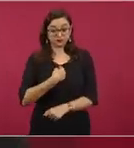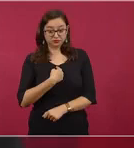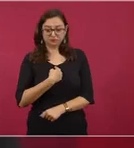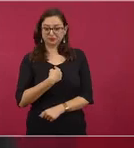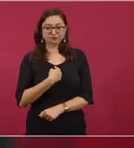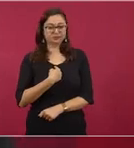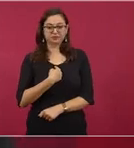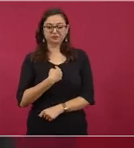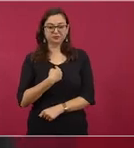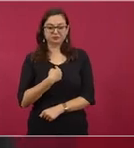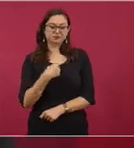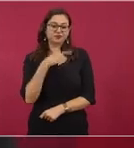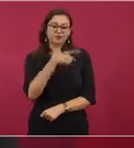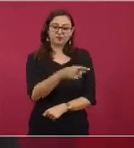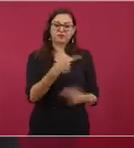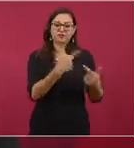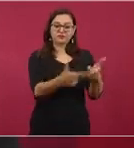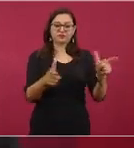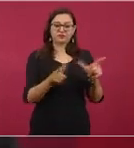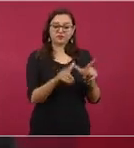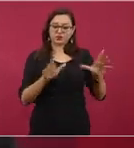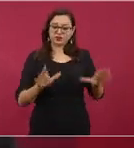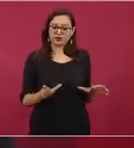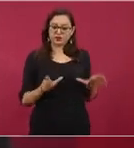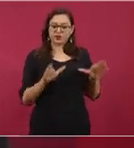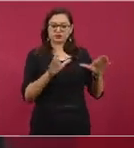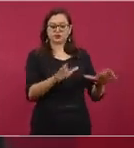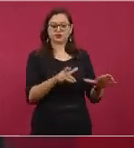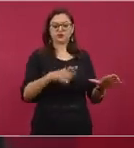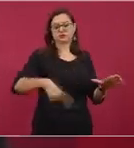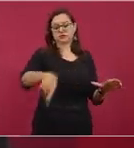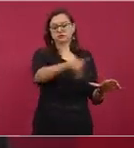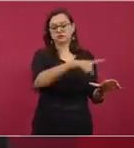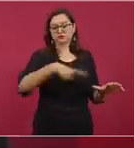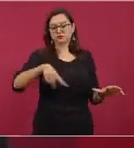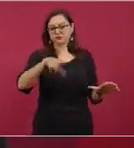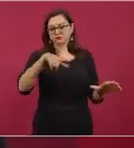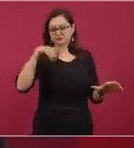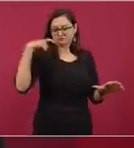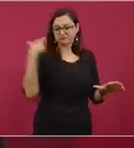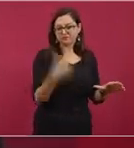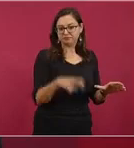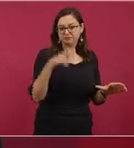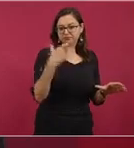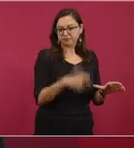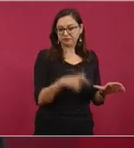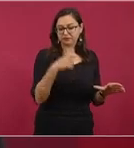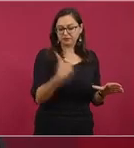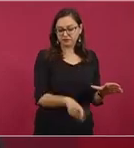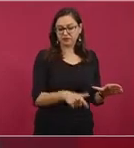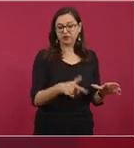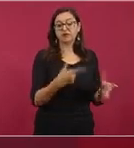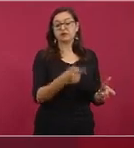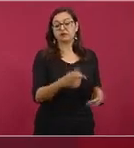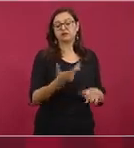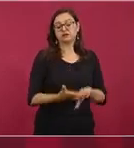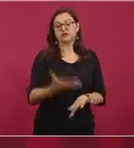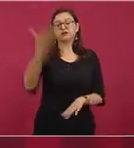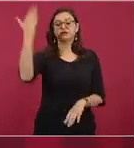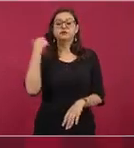desplazados, de los que se sentían dueños de México, de las cúpulas